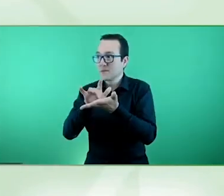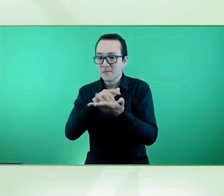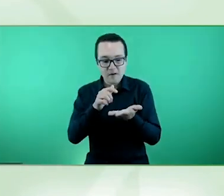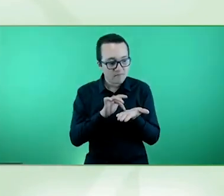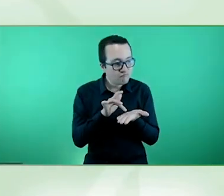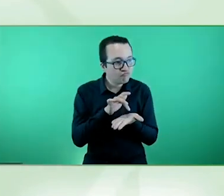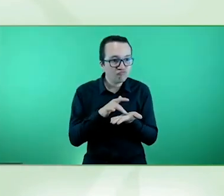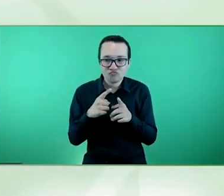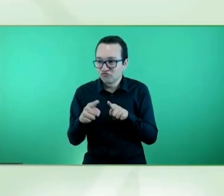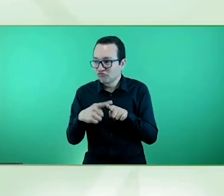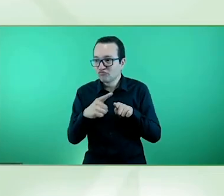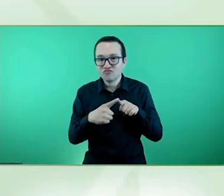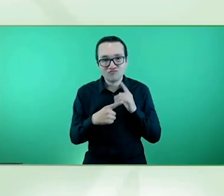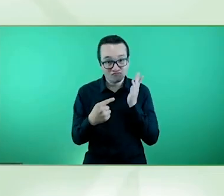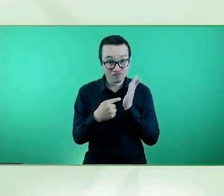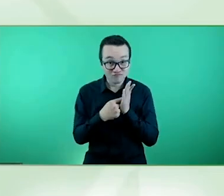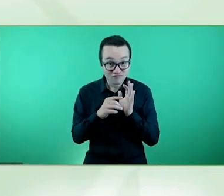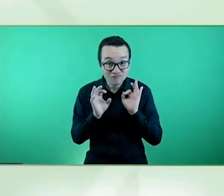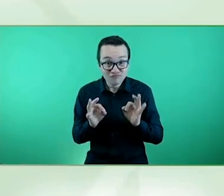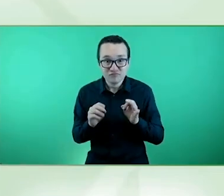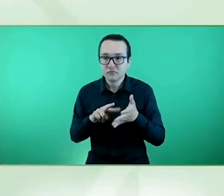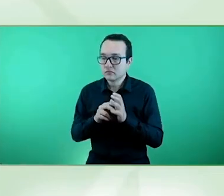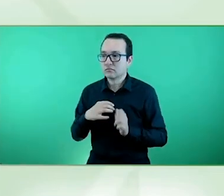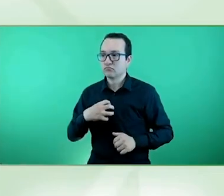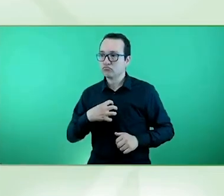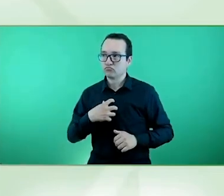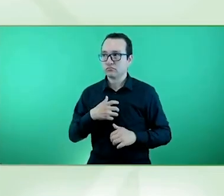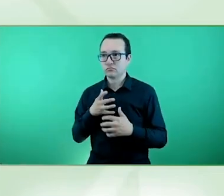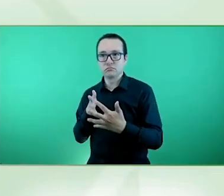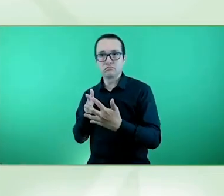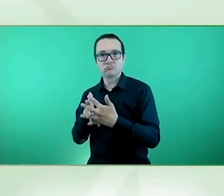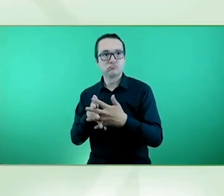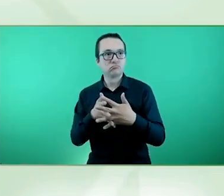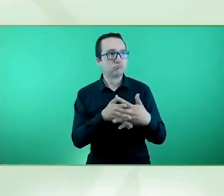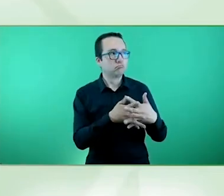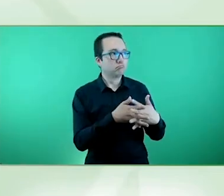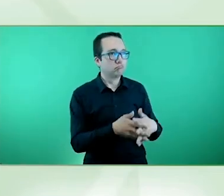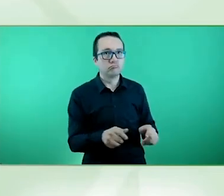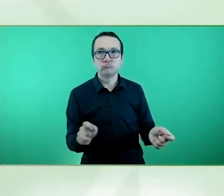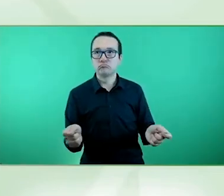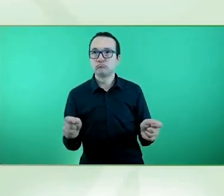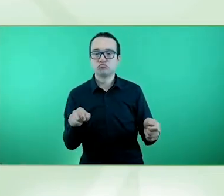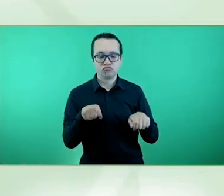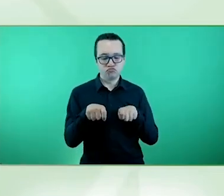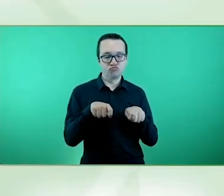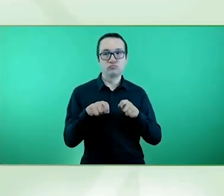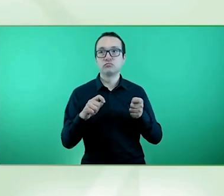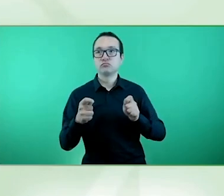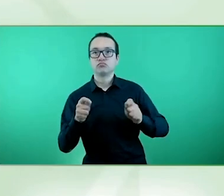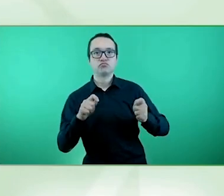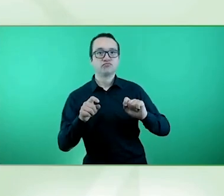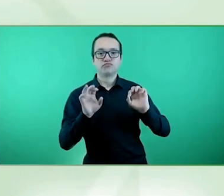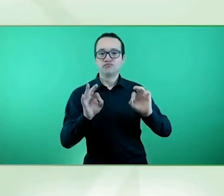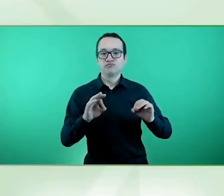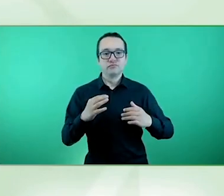ese entorno más amigable, ese entorno para todas las personas.